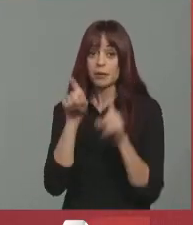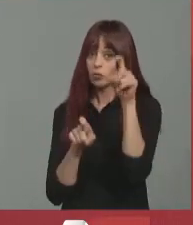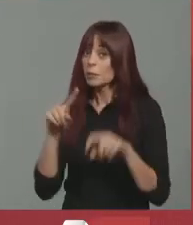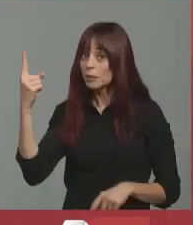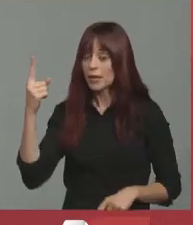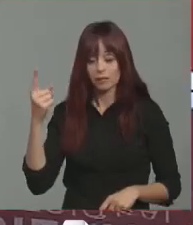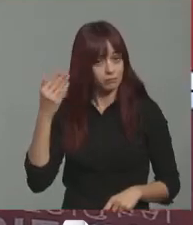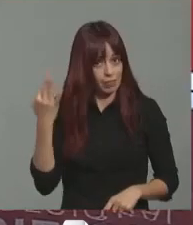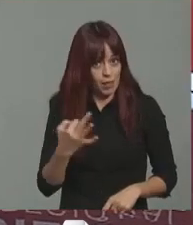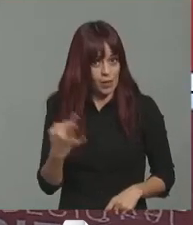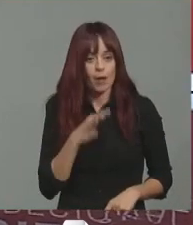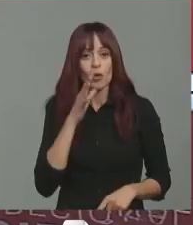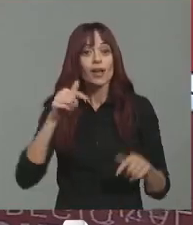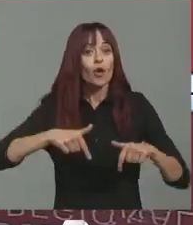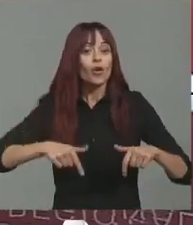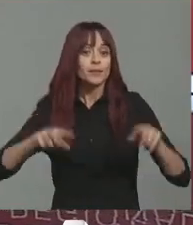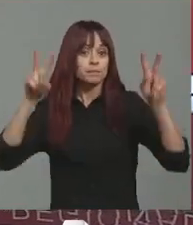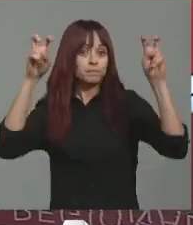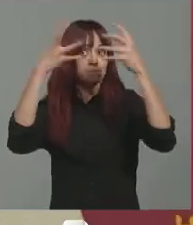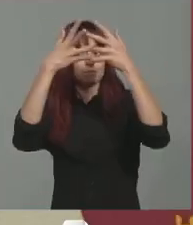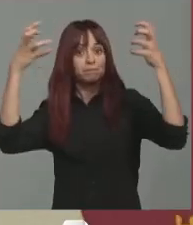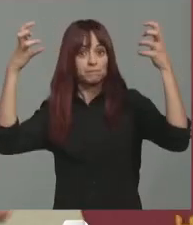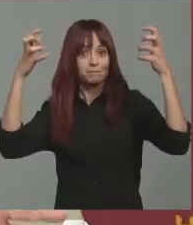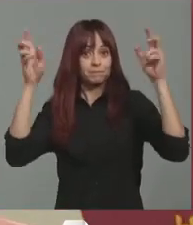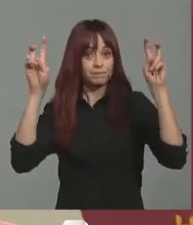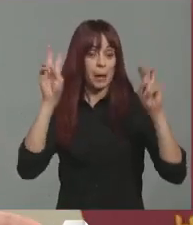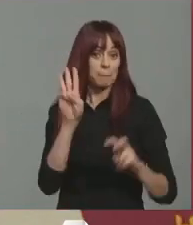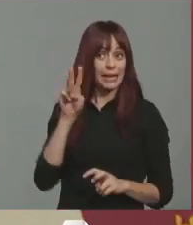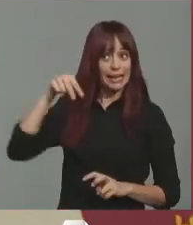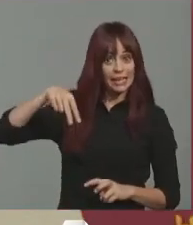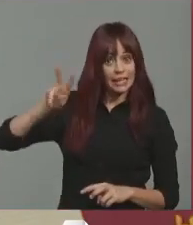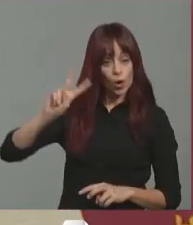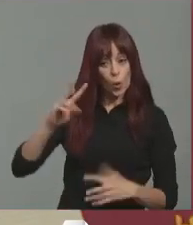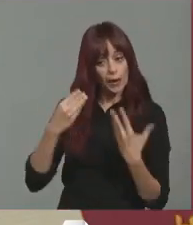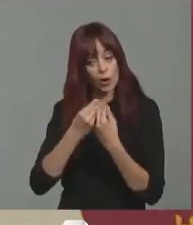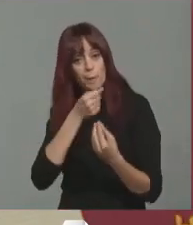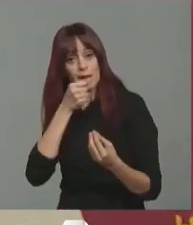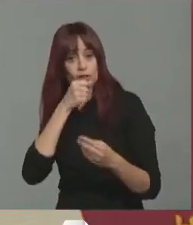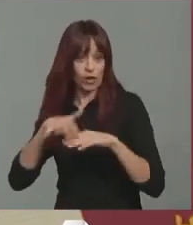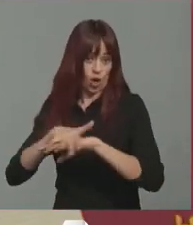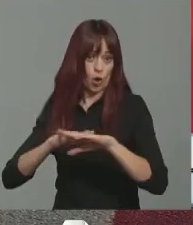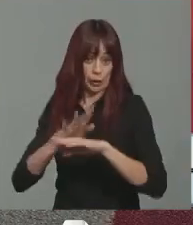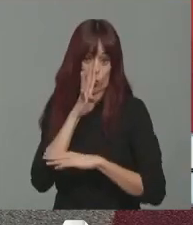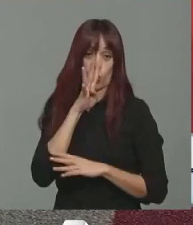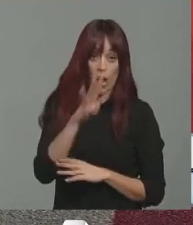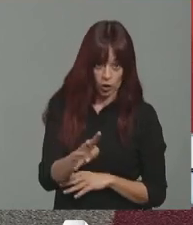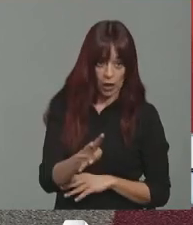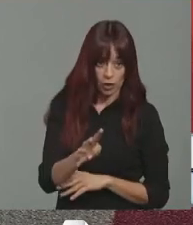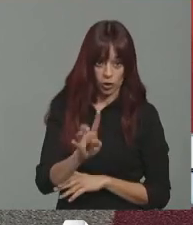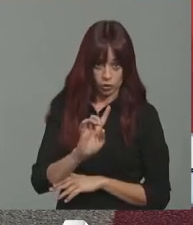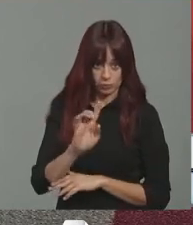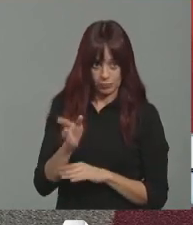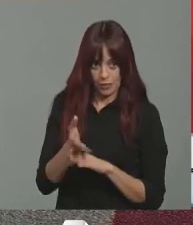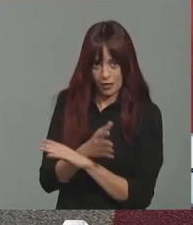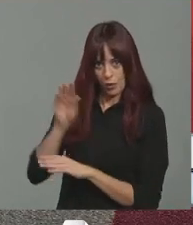porque hoy, más que el titular, más que sea el PNV con PSOE, van a gobernar los próximos cuatro años, es ese